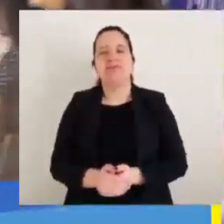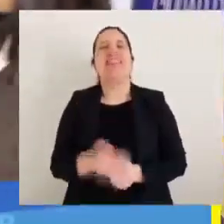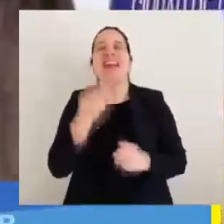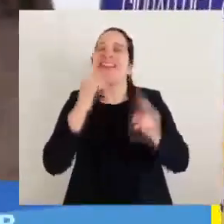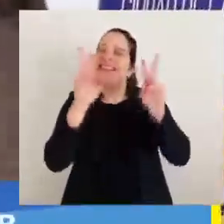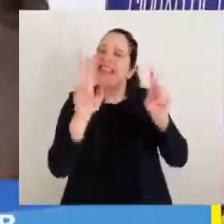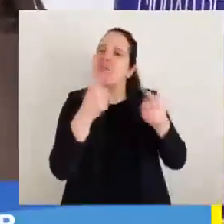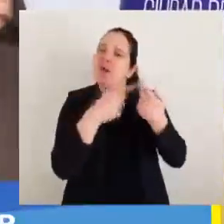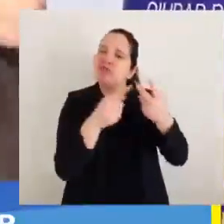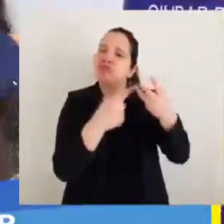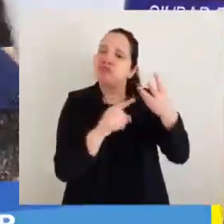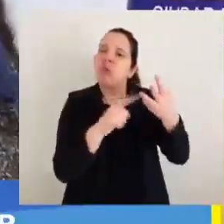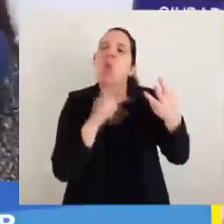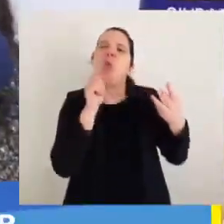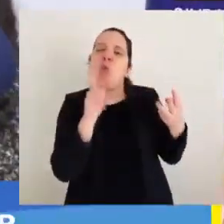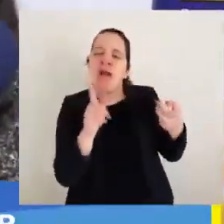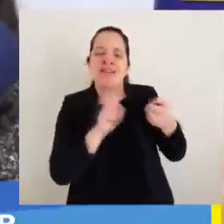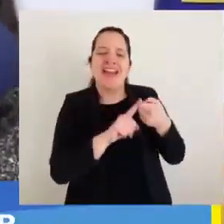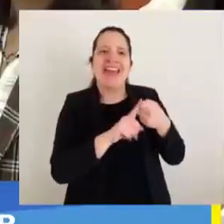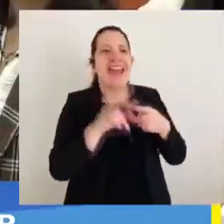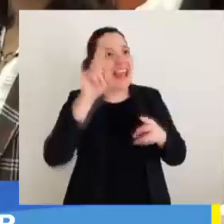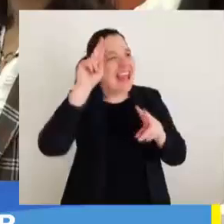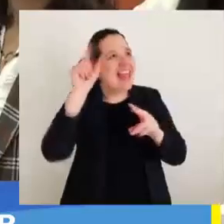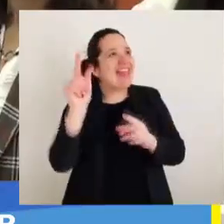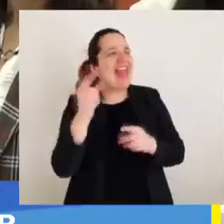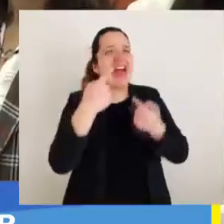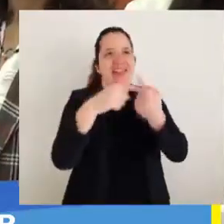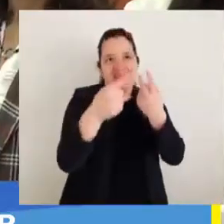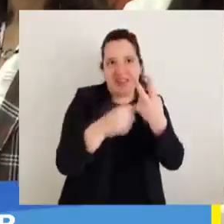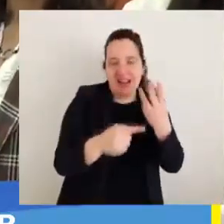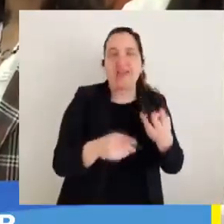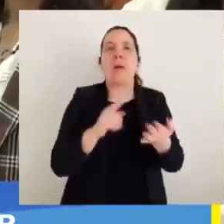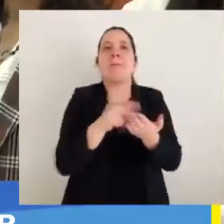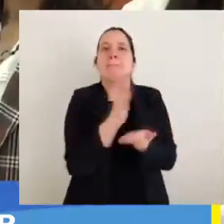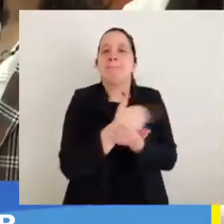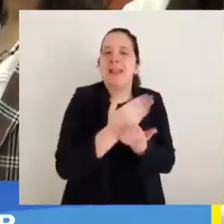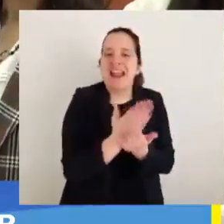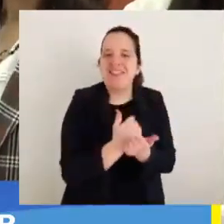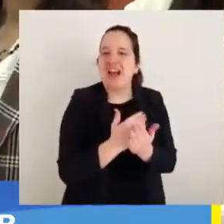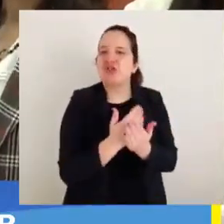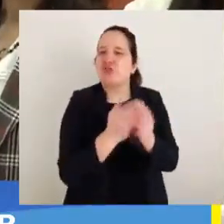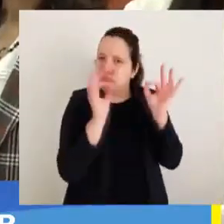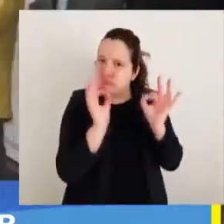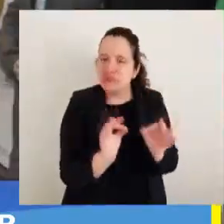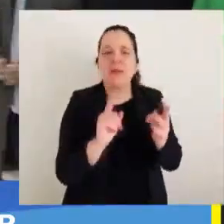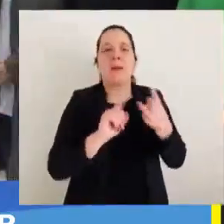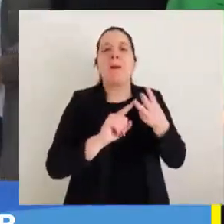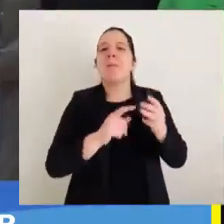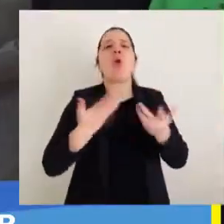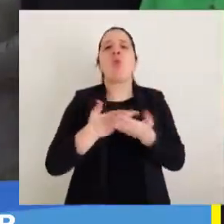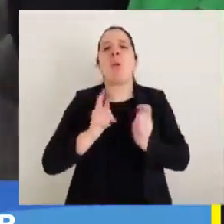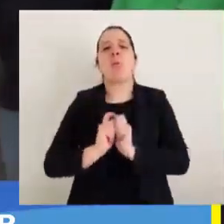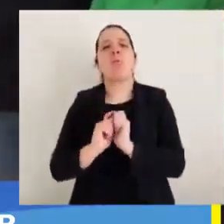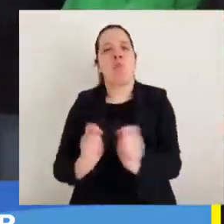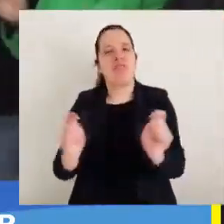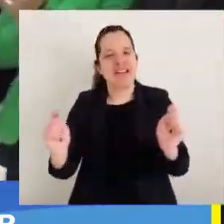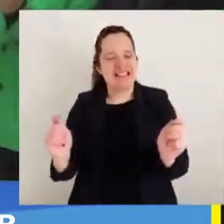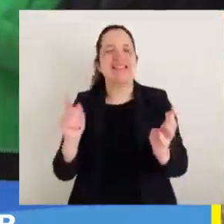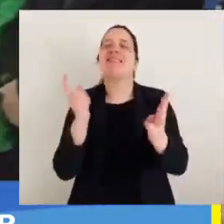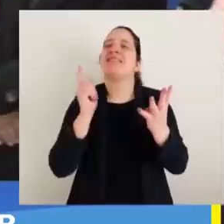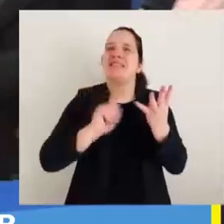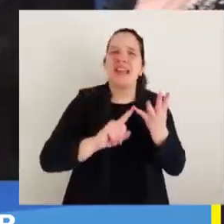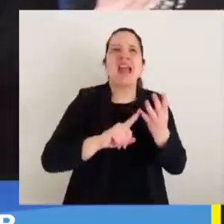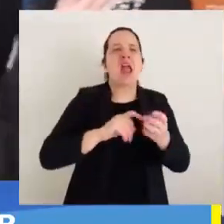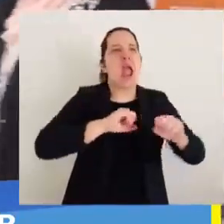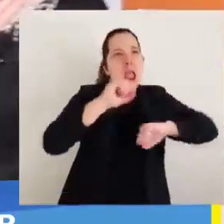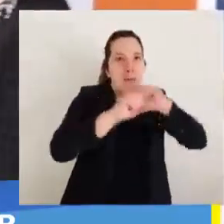temas que aprendieron los emprendedores, se cuentan desarrollo de ideas y validación, planificación estratégica, marketing, ventas, gestión